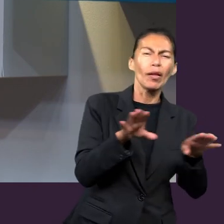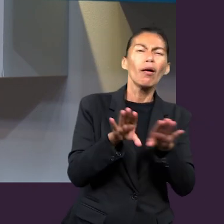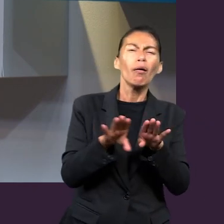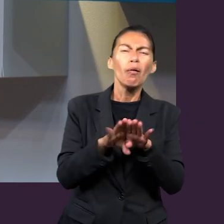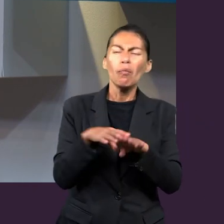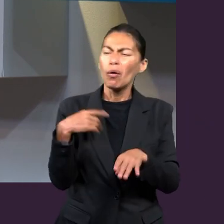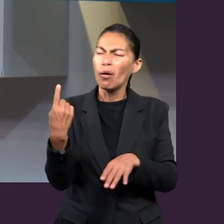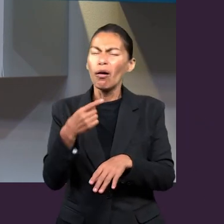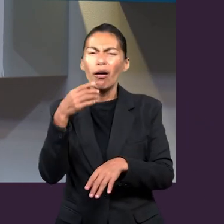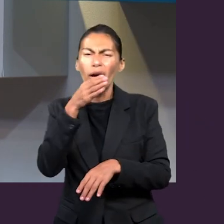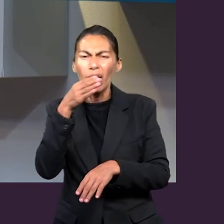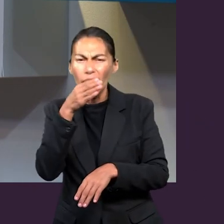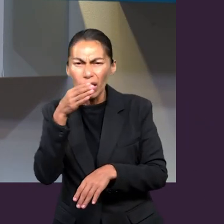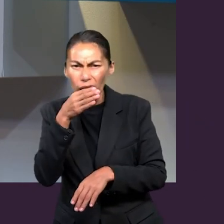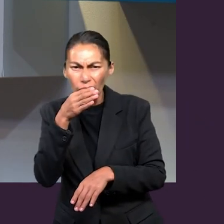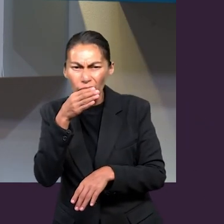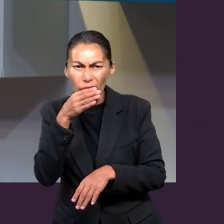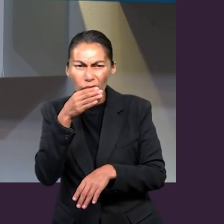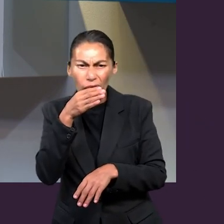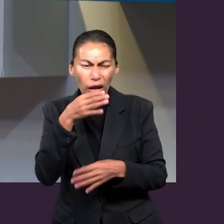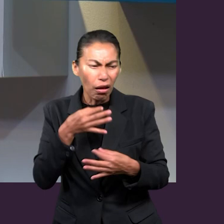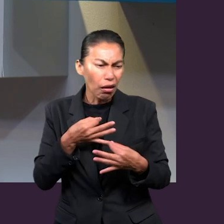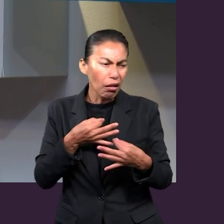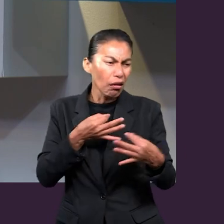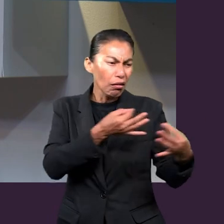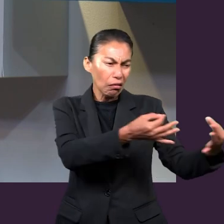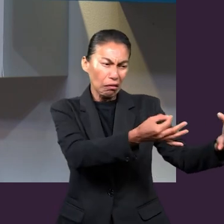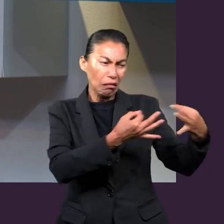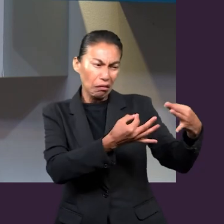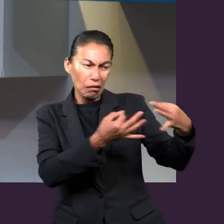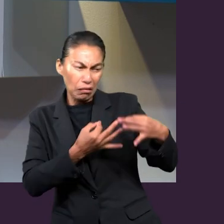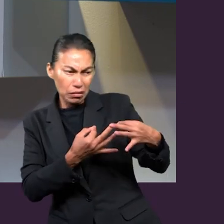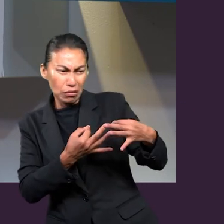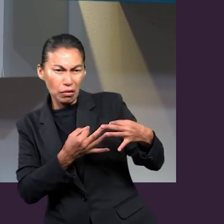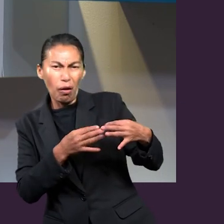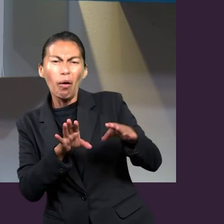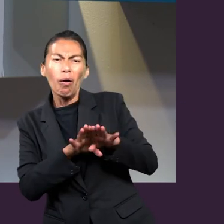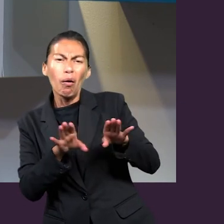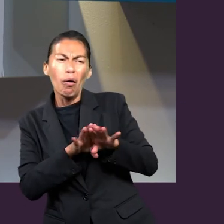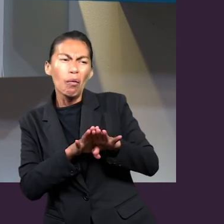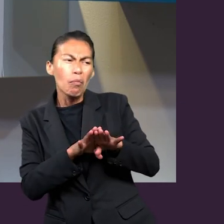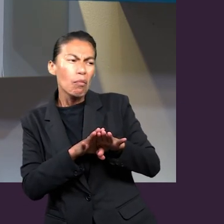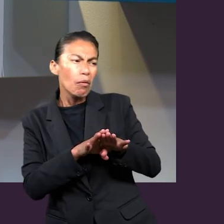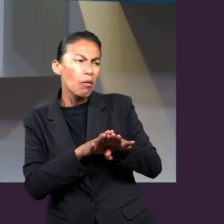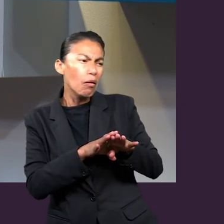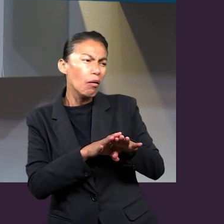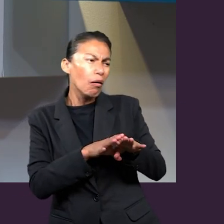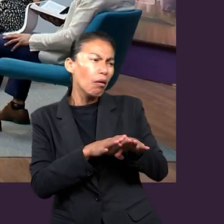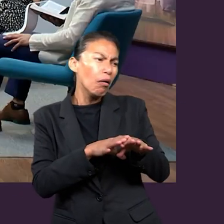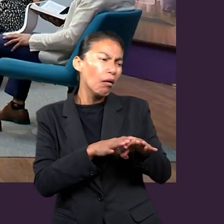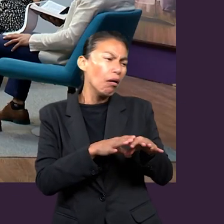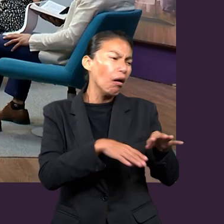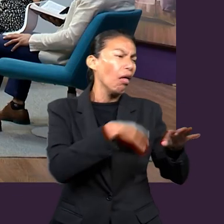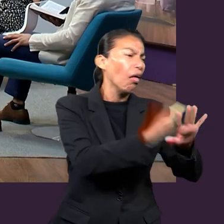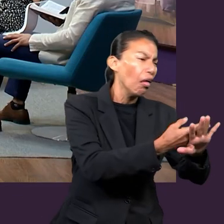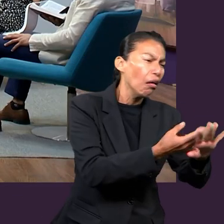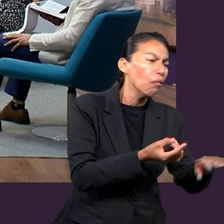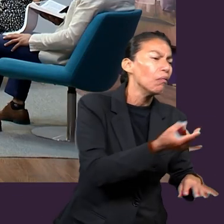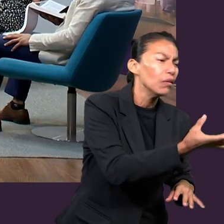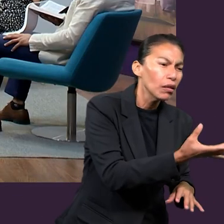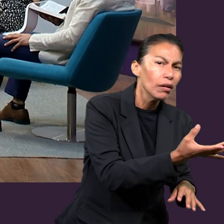de hacer retroceder una tentación, posiblemente es predicando el evangelio,